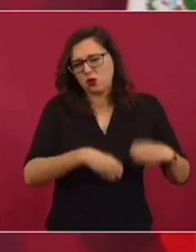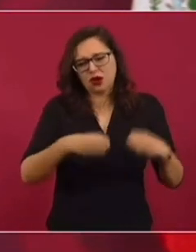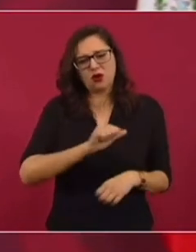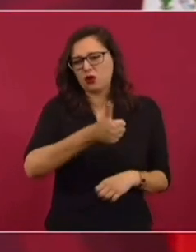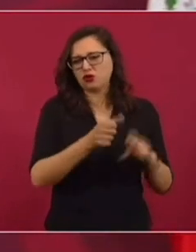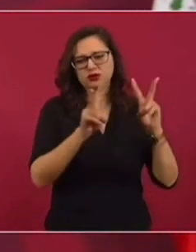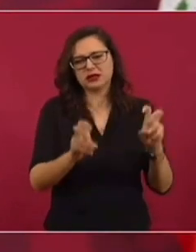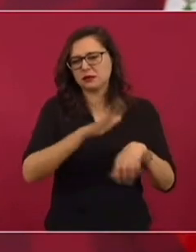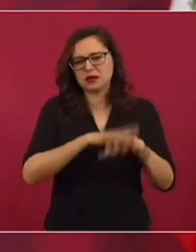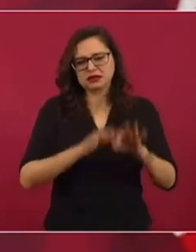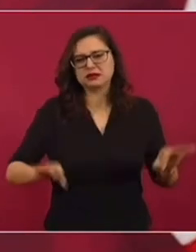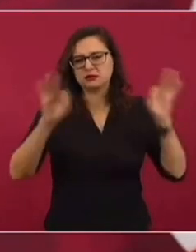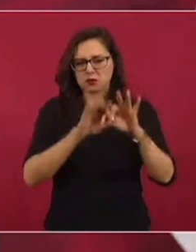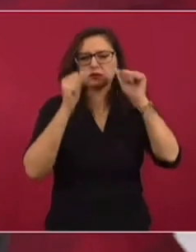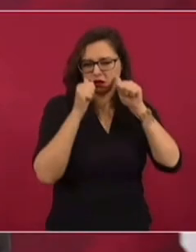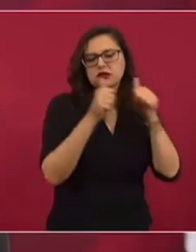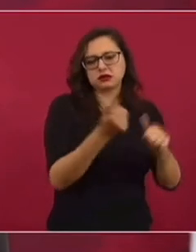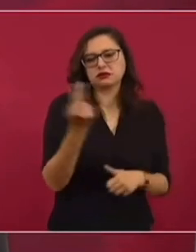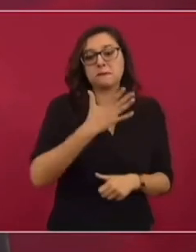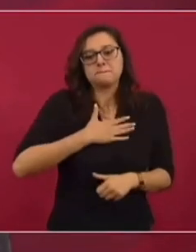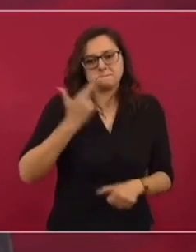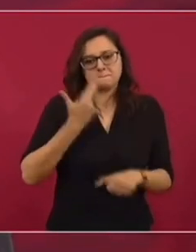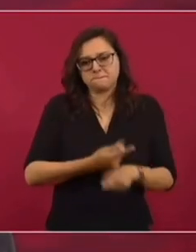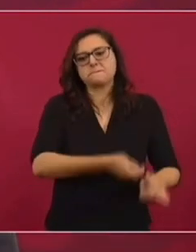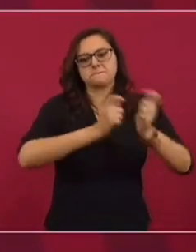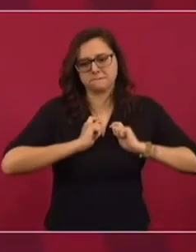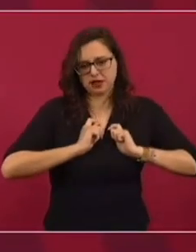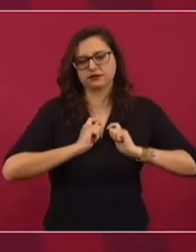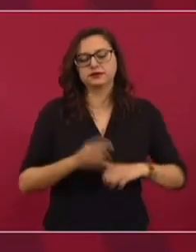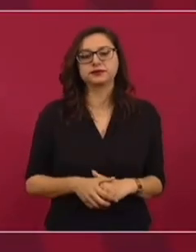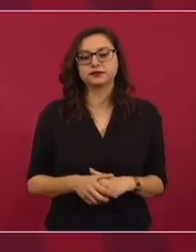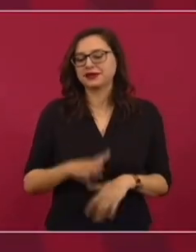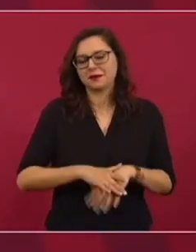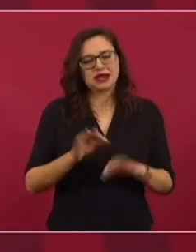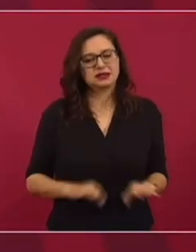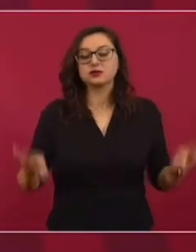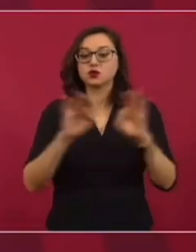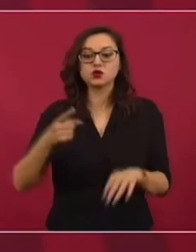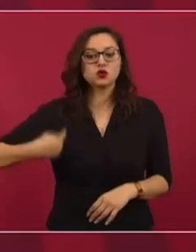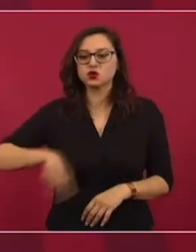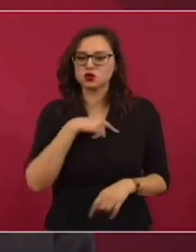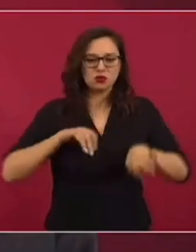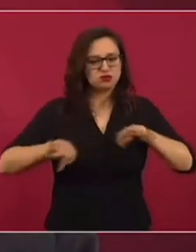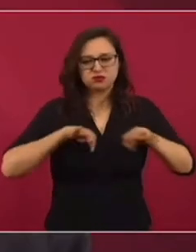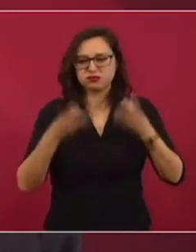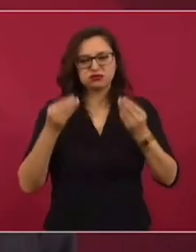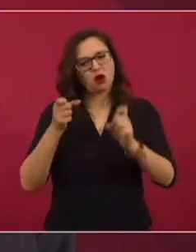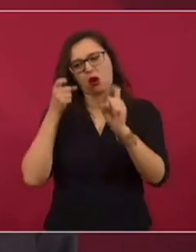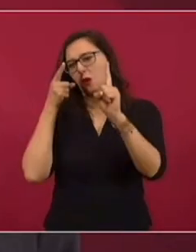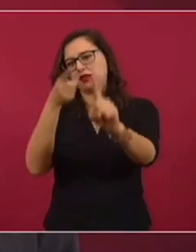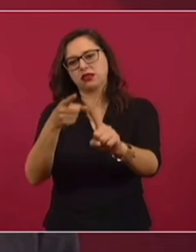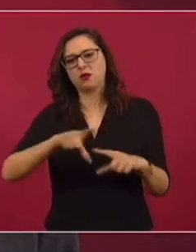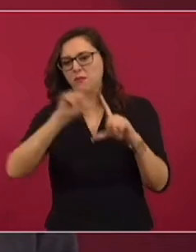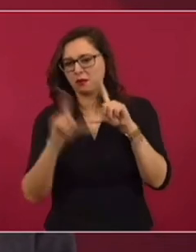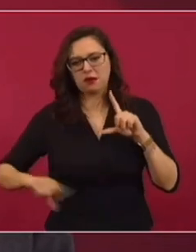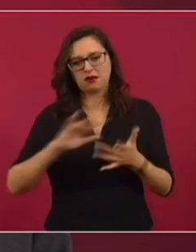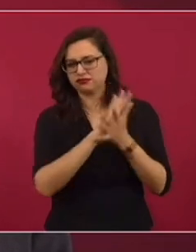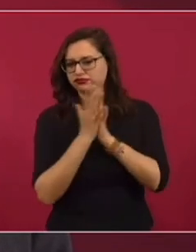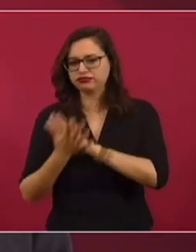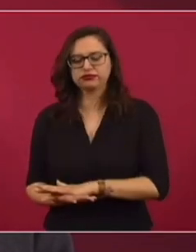que considero más importantes, es mucho más importante, nosotros tenemos como objetivo principal lograr la transformación del país,